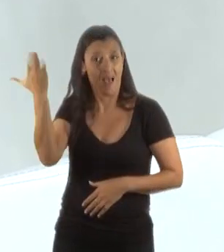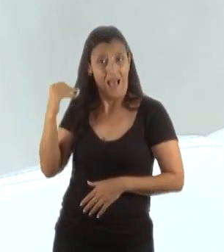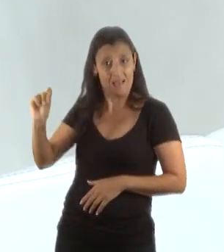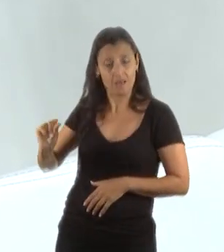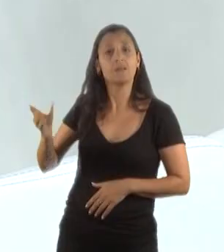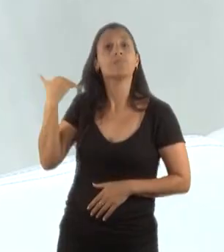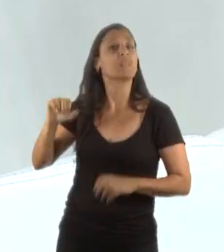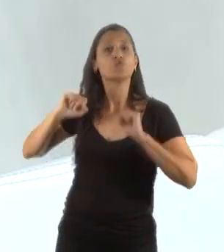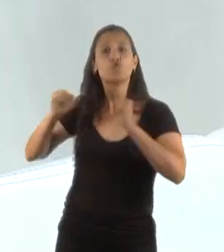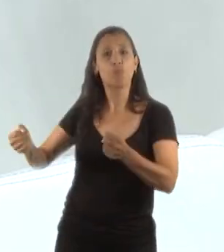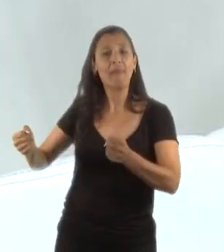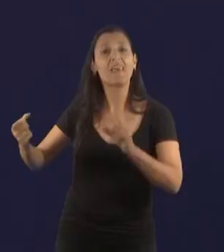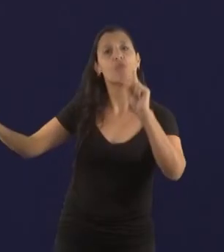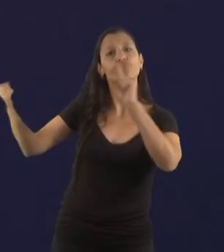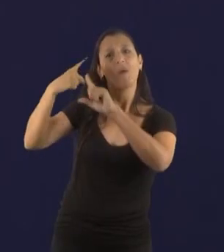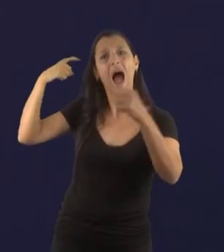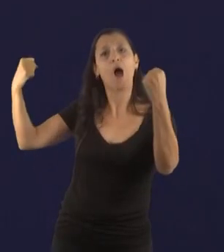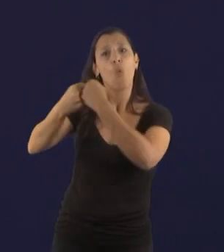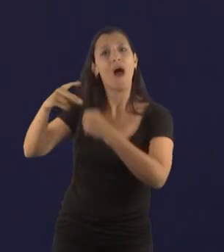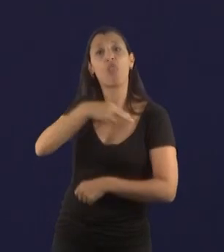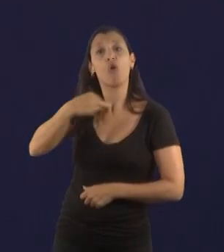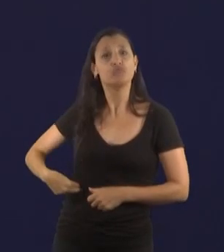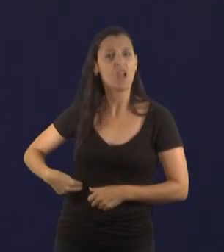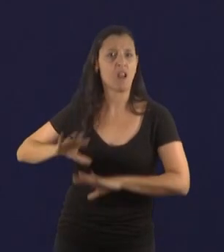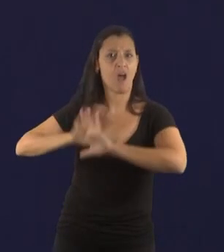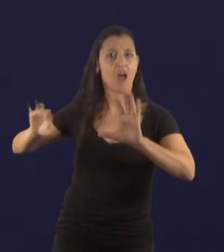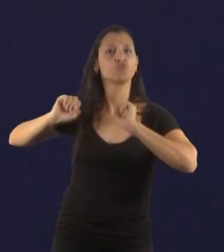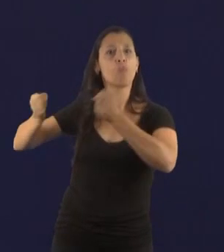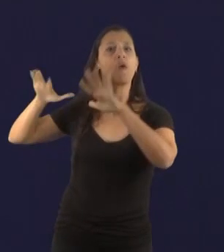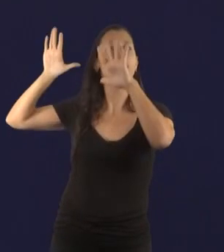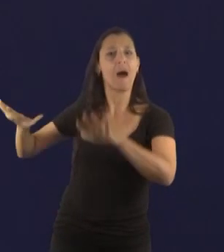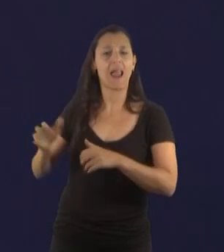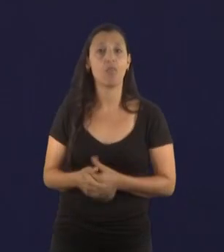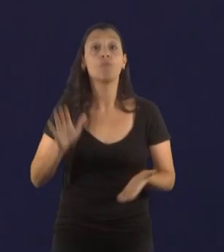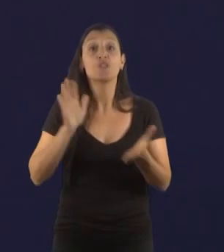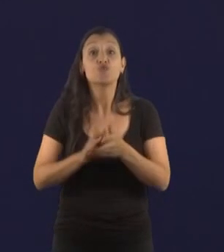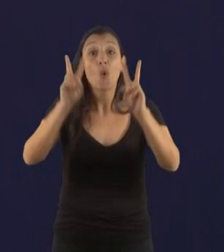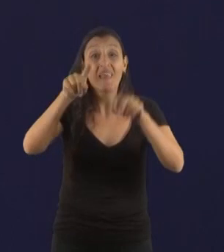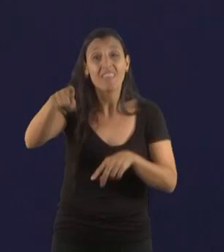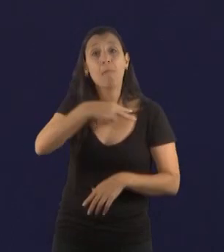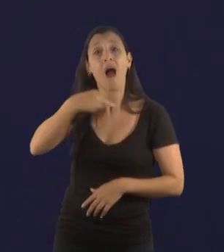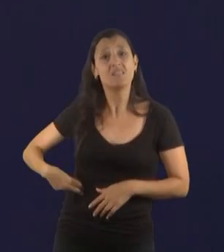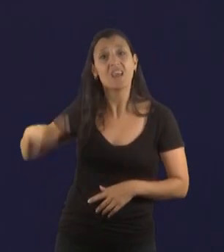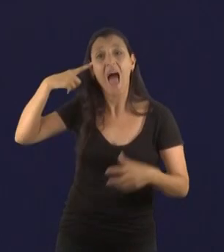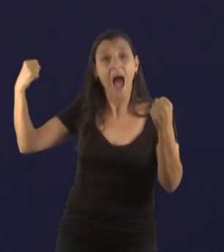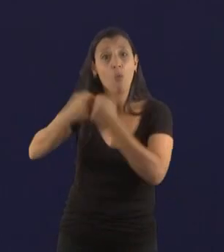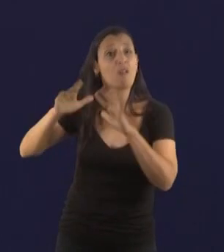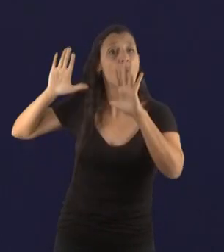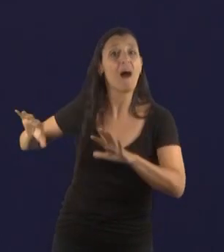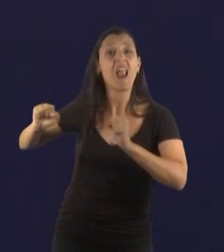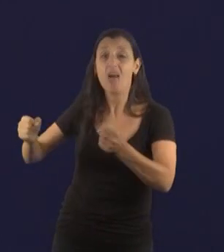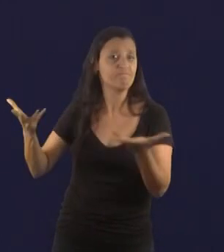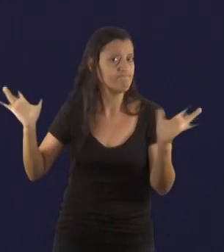con China. En principio del swap no tengo absolutamente nada para decirte, ni para confirmarte, ni para